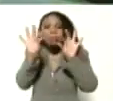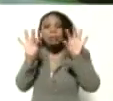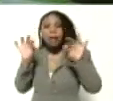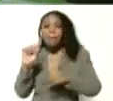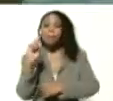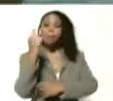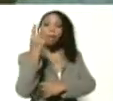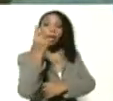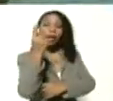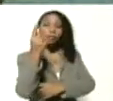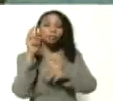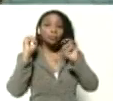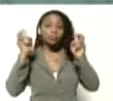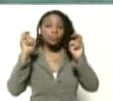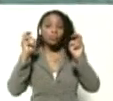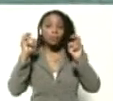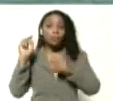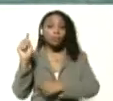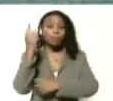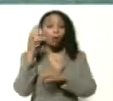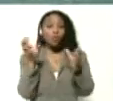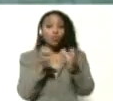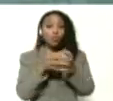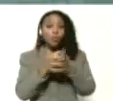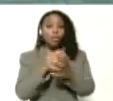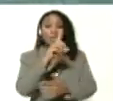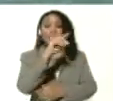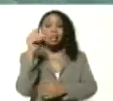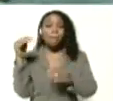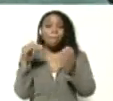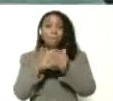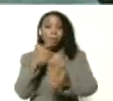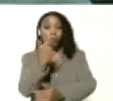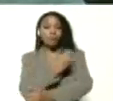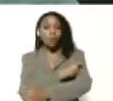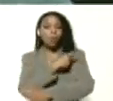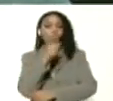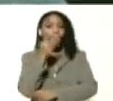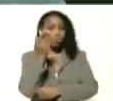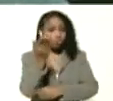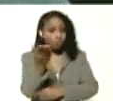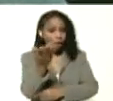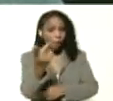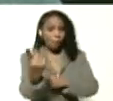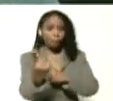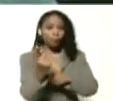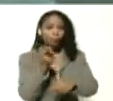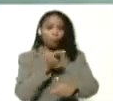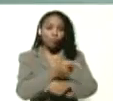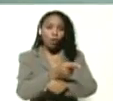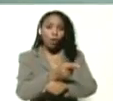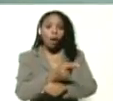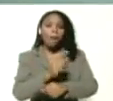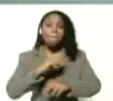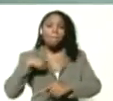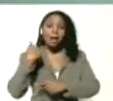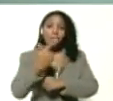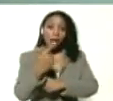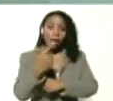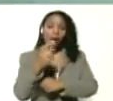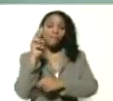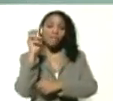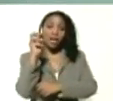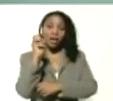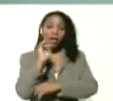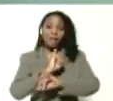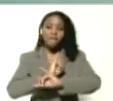primera oleada con ese primer grupo de 100 mil vacunas que usted ordenó. Ya se han vacunado mañana, viernes,